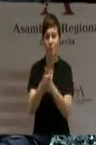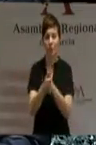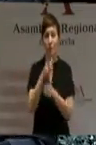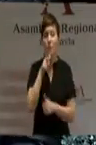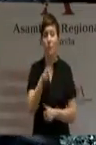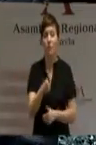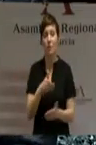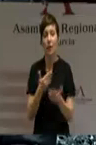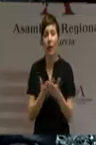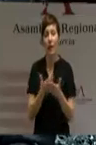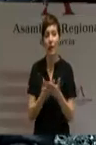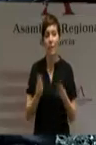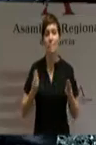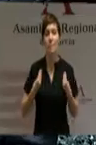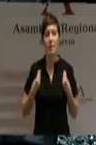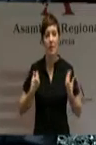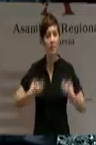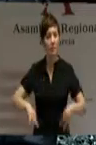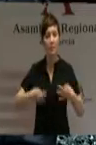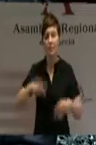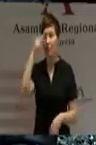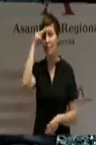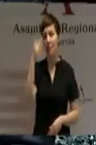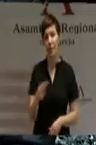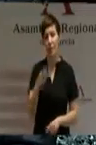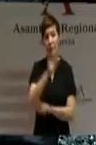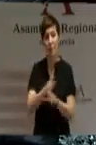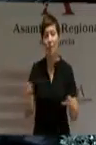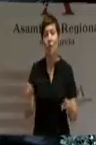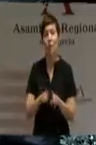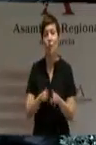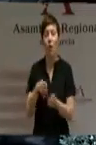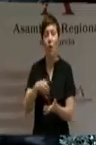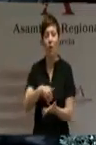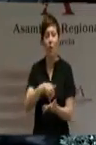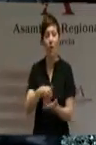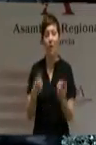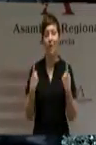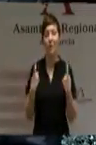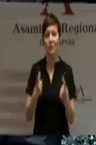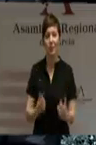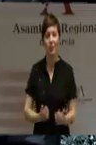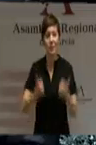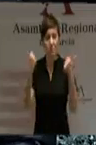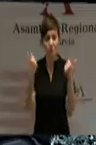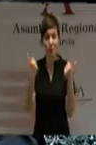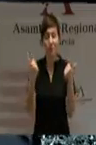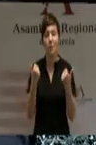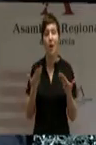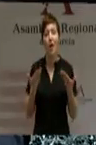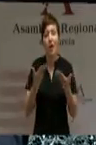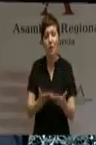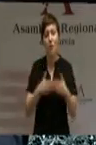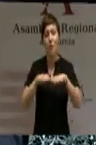para las personas más vulnerables, que son las que más necesitan la ayuda de las Administraciones